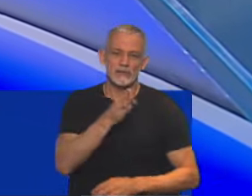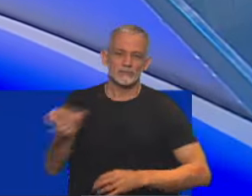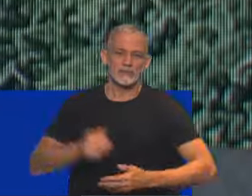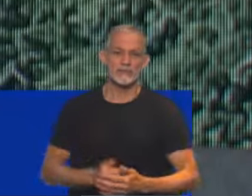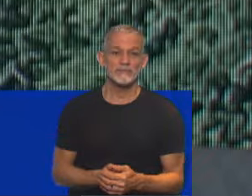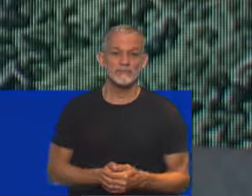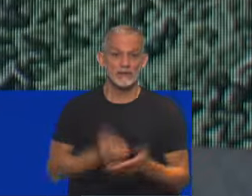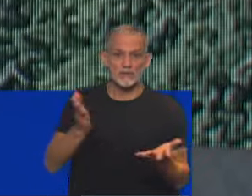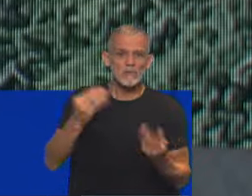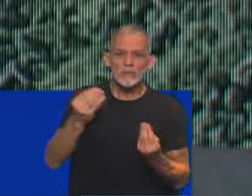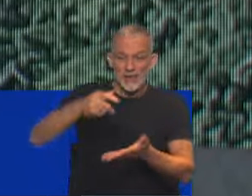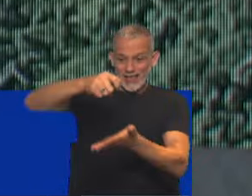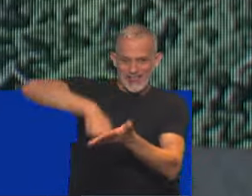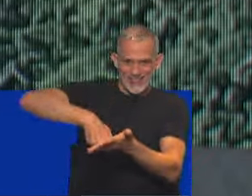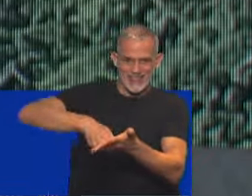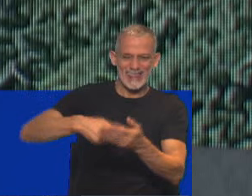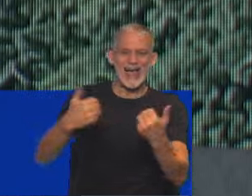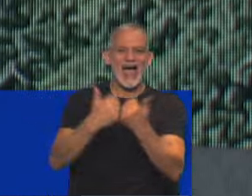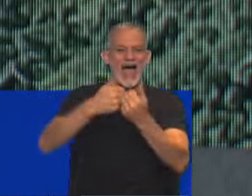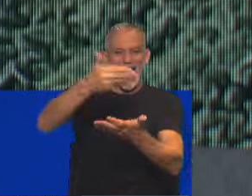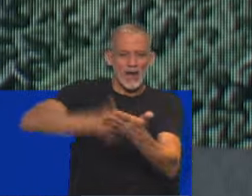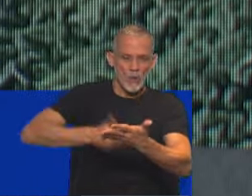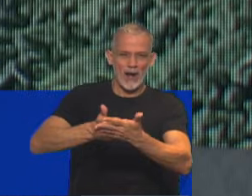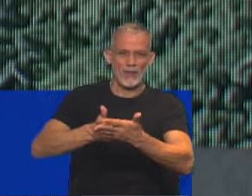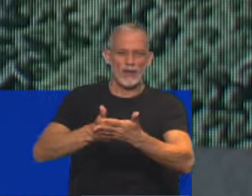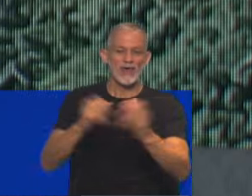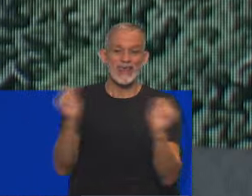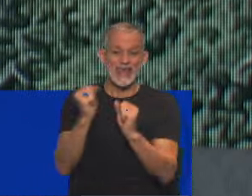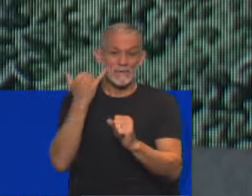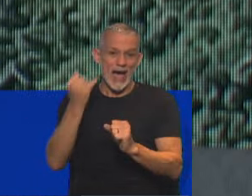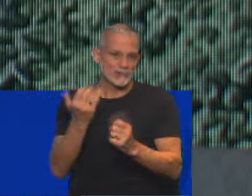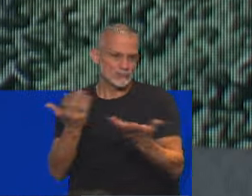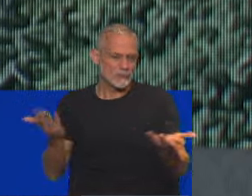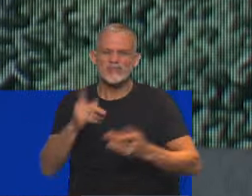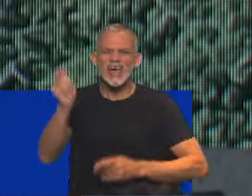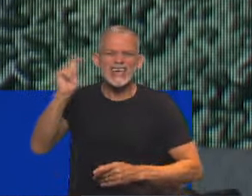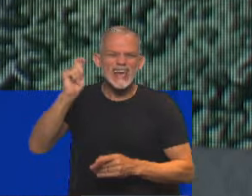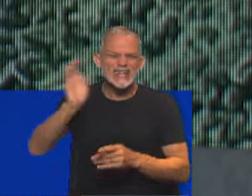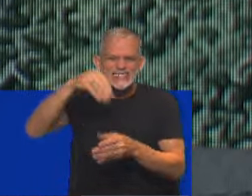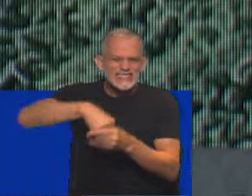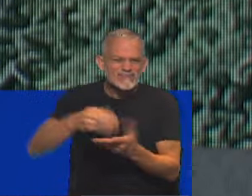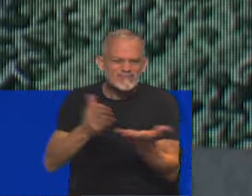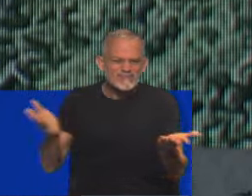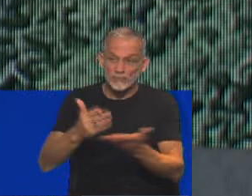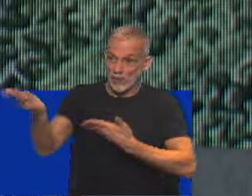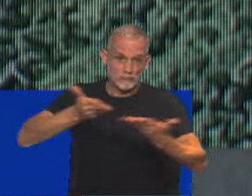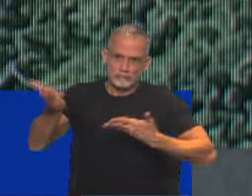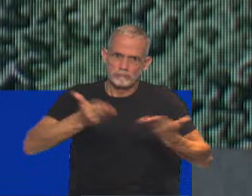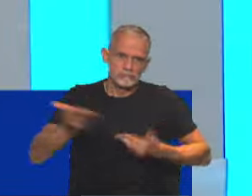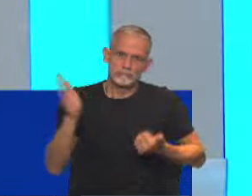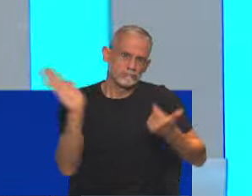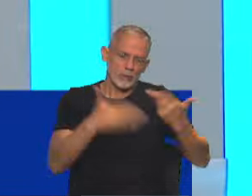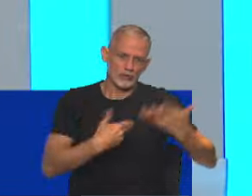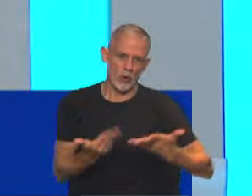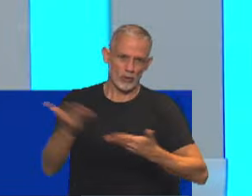está previsto que se firme el pacto o el acta de mayo con una particularidad. ¿Quiénes van a participar? Bueno, han sido invitados todos. Han sido